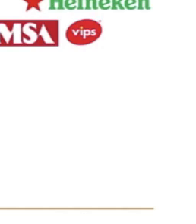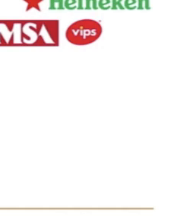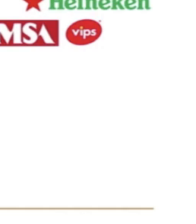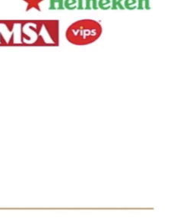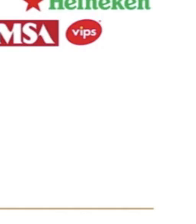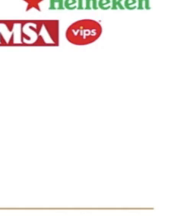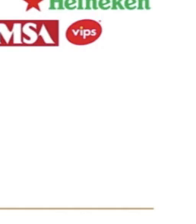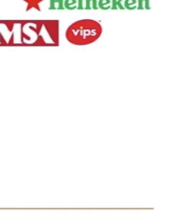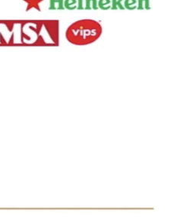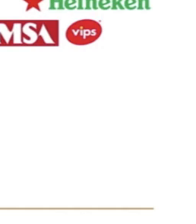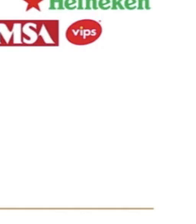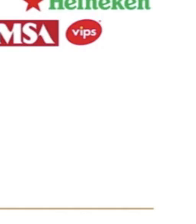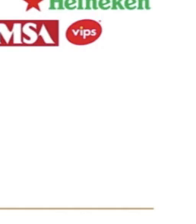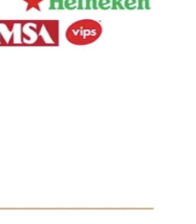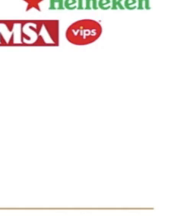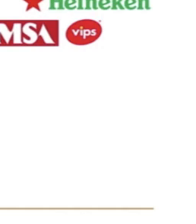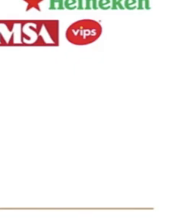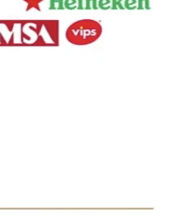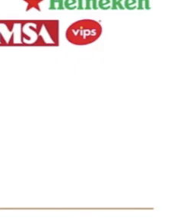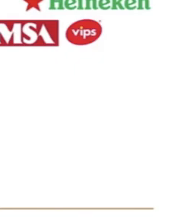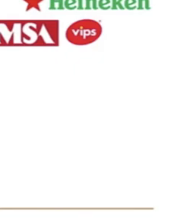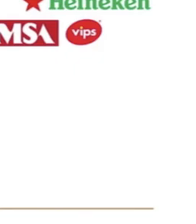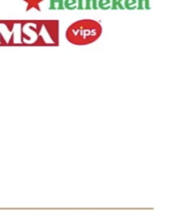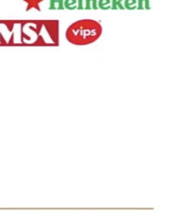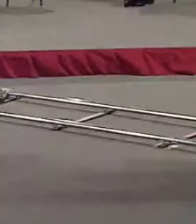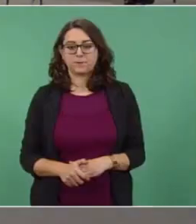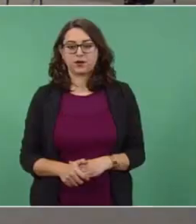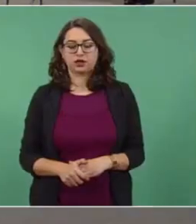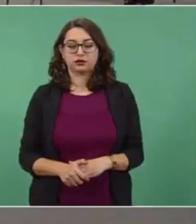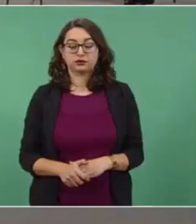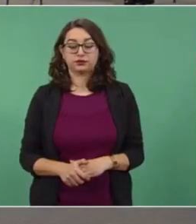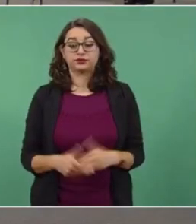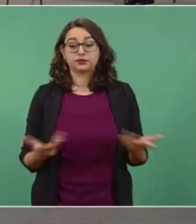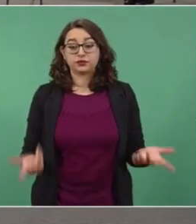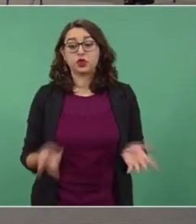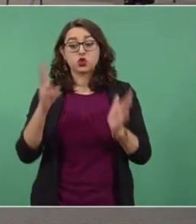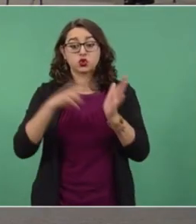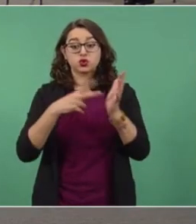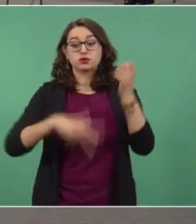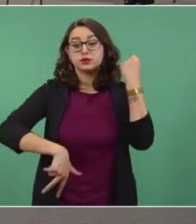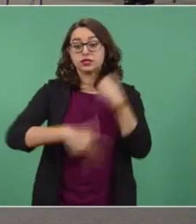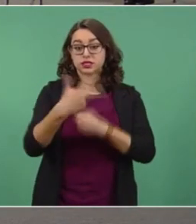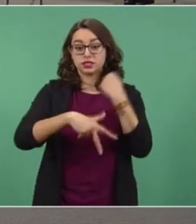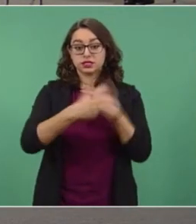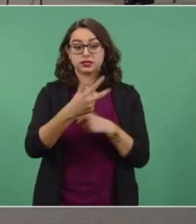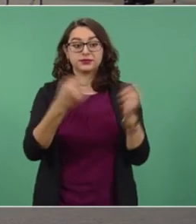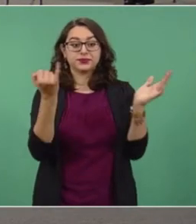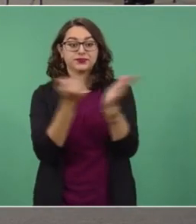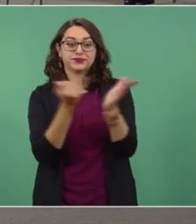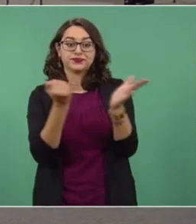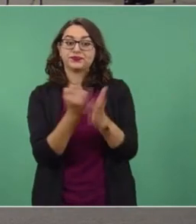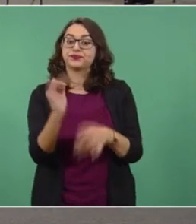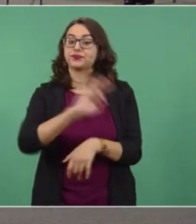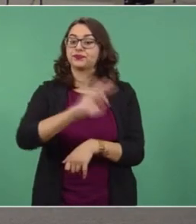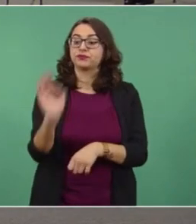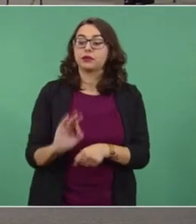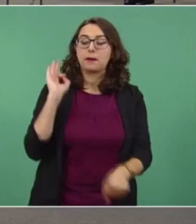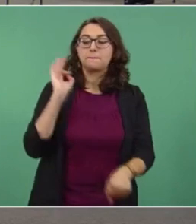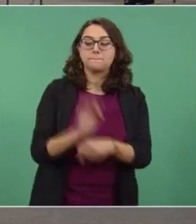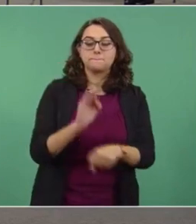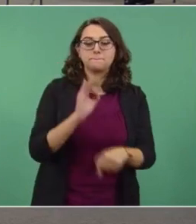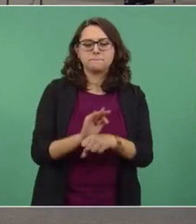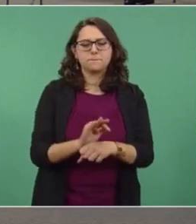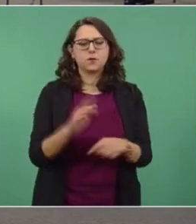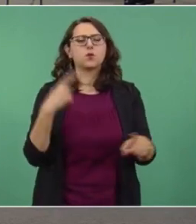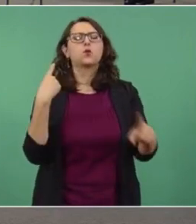con el propósito de incentivar a que se produjera electricidad limpia. ¿Cómo